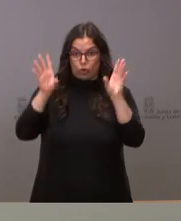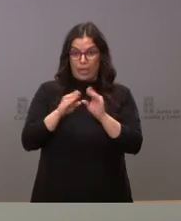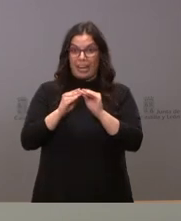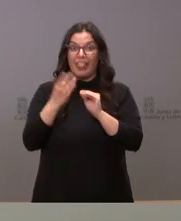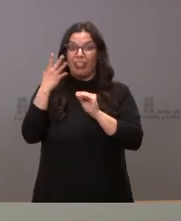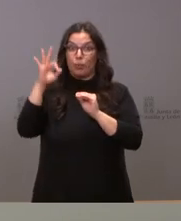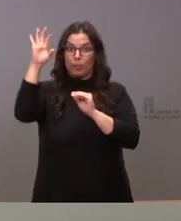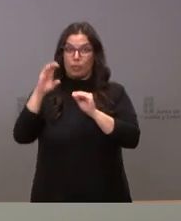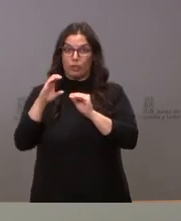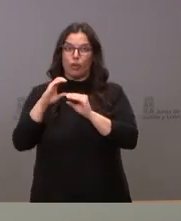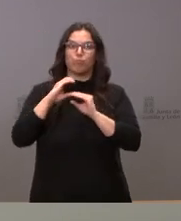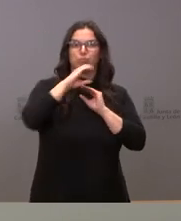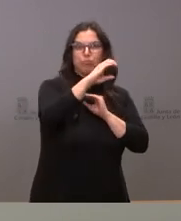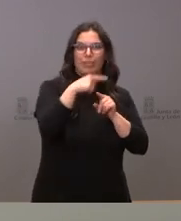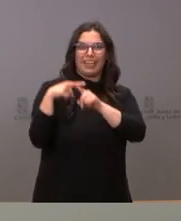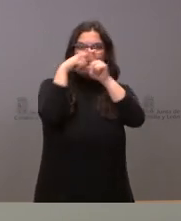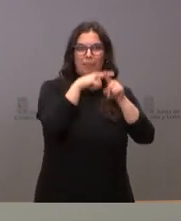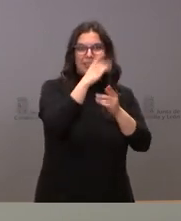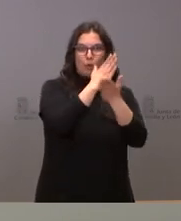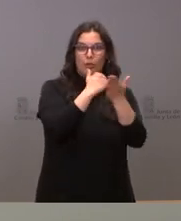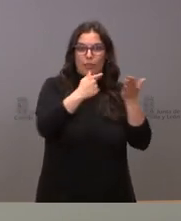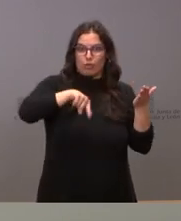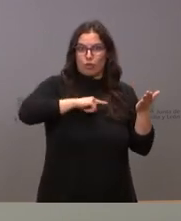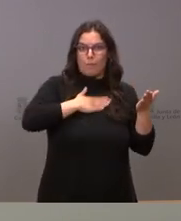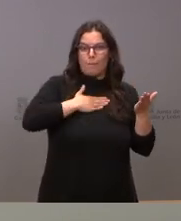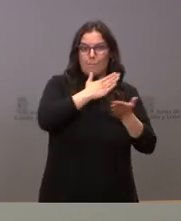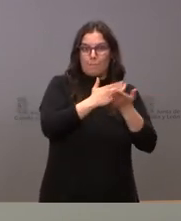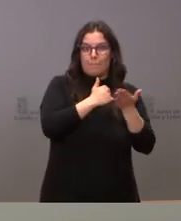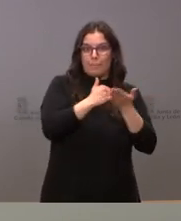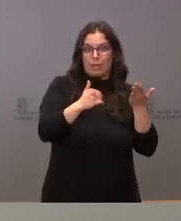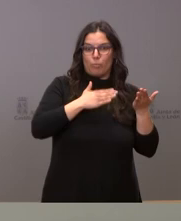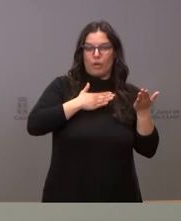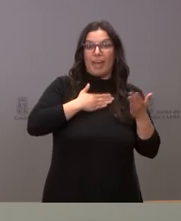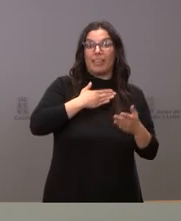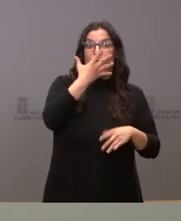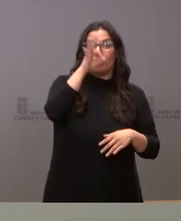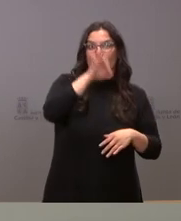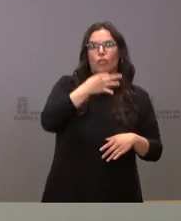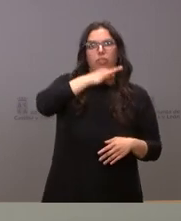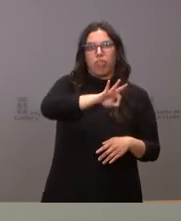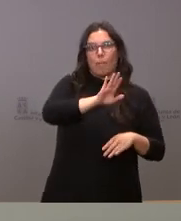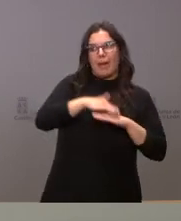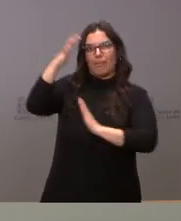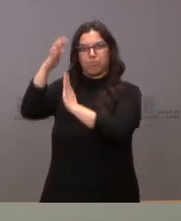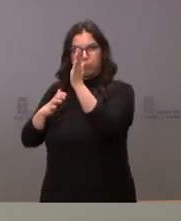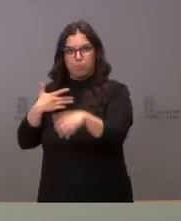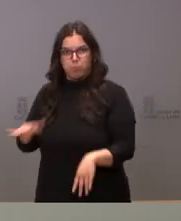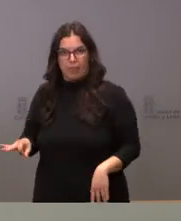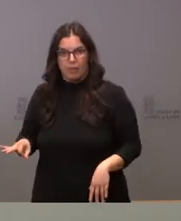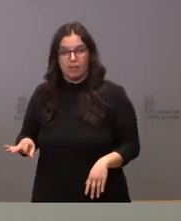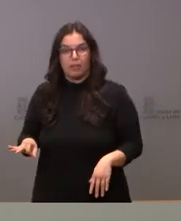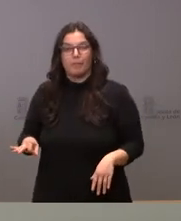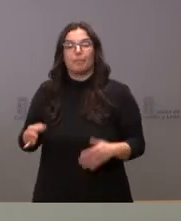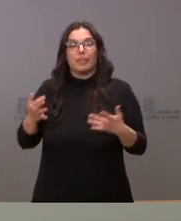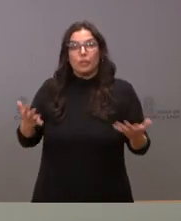como comunidad autónoma a renunciar a esa mitad de la recaudación del IVA que nos correspondía pero también es cierto que aunque nosotros